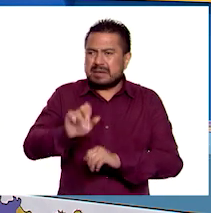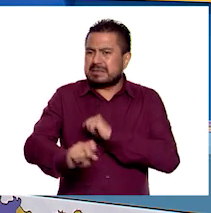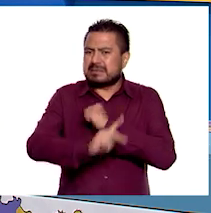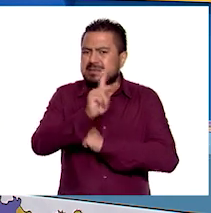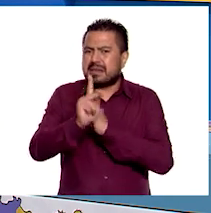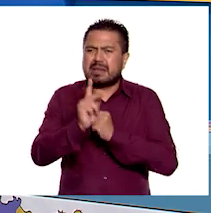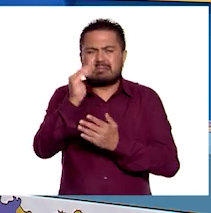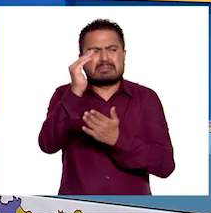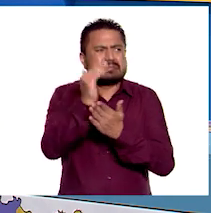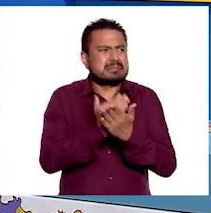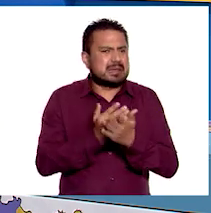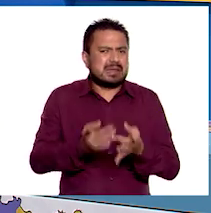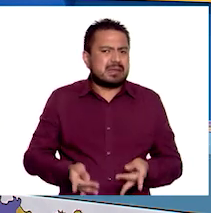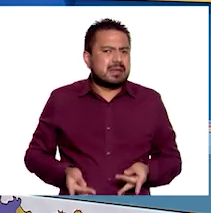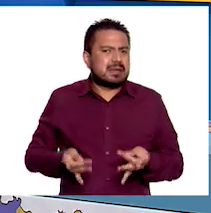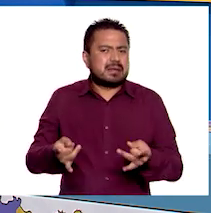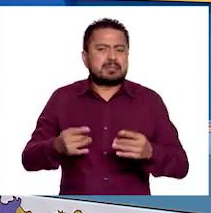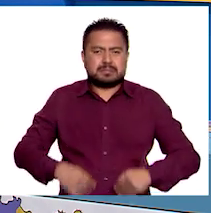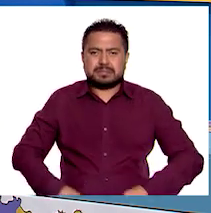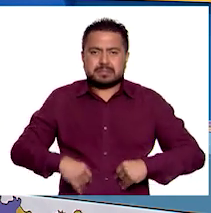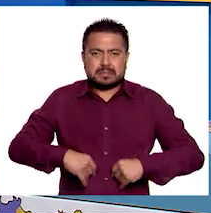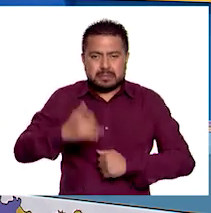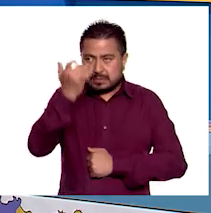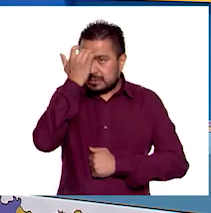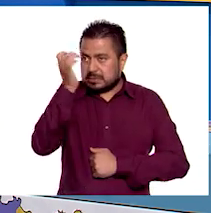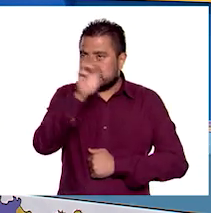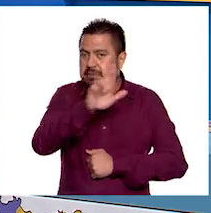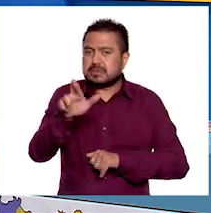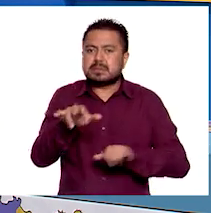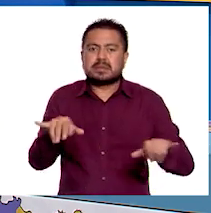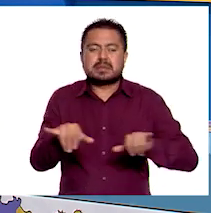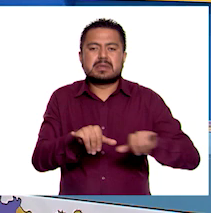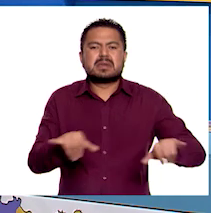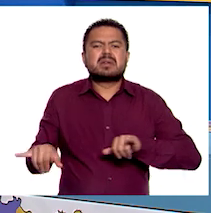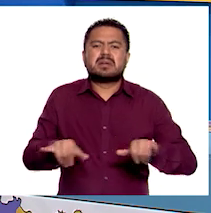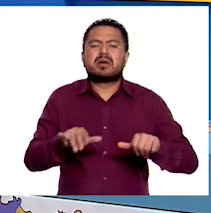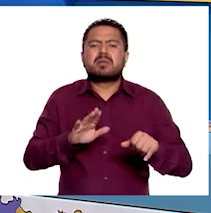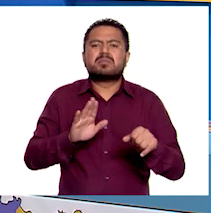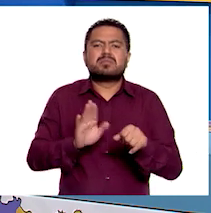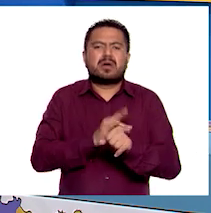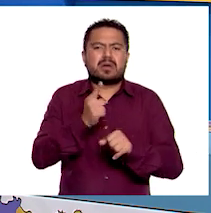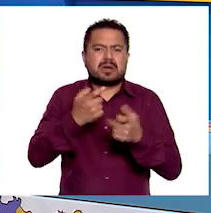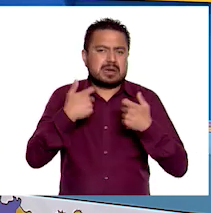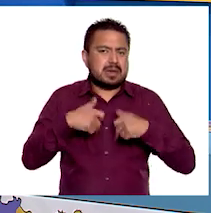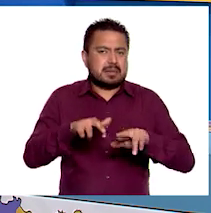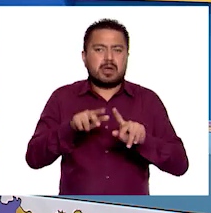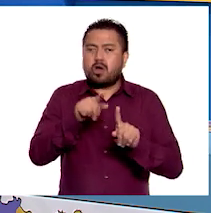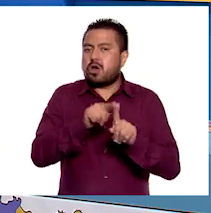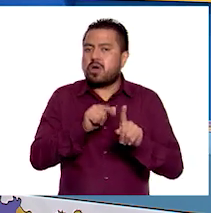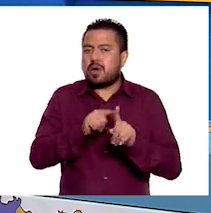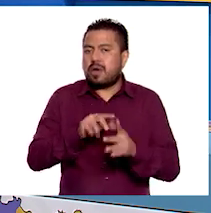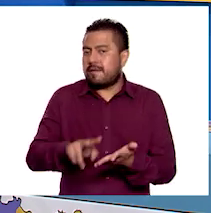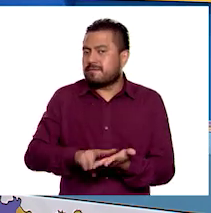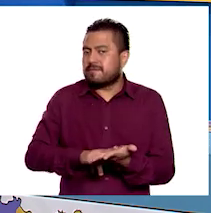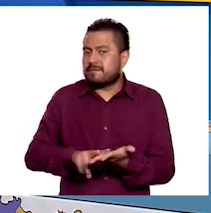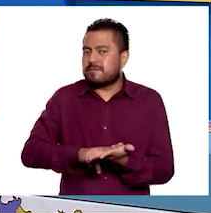con baja calidad de vida. Lo reconocemos en el mapa porque están representados con el color verde.